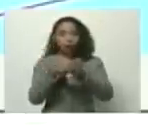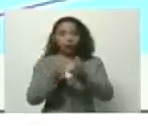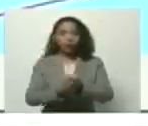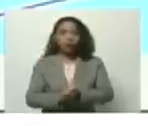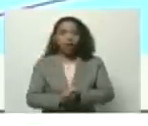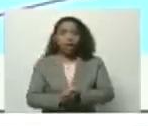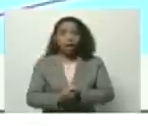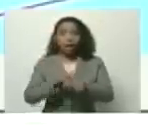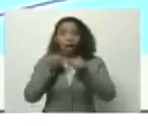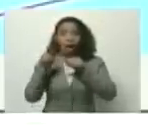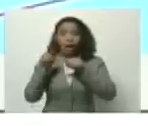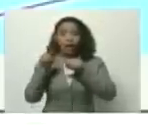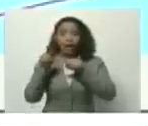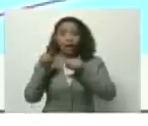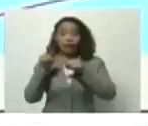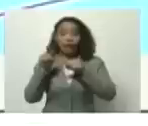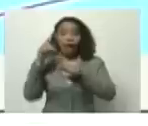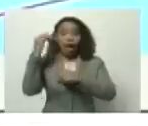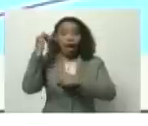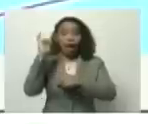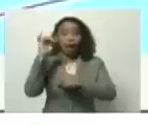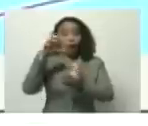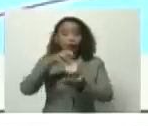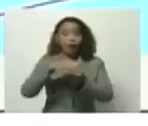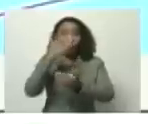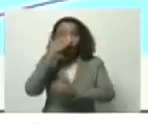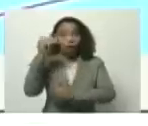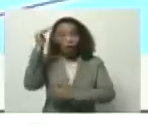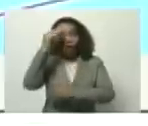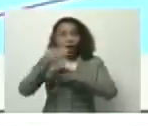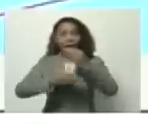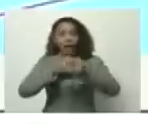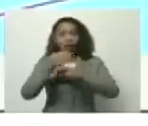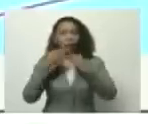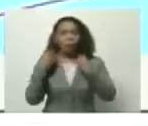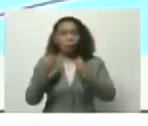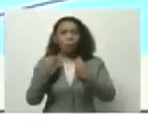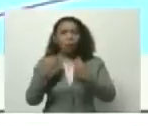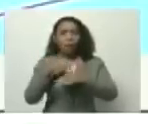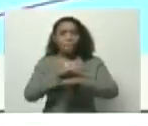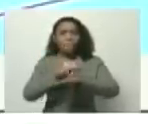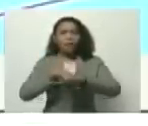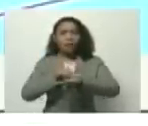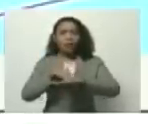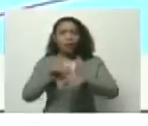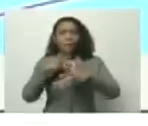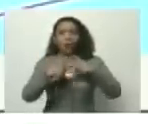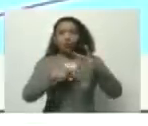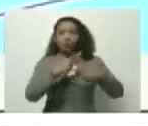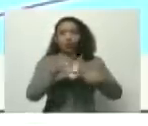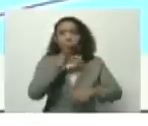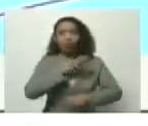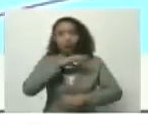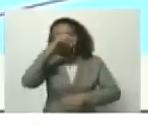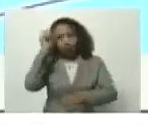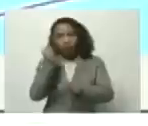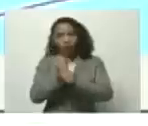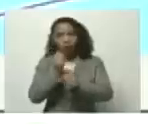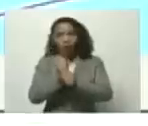vamos a tener un Estado Mayor conformado por el Ministerio del Proceso Social Trabajo,